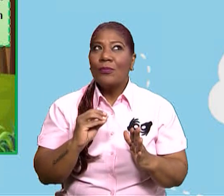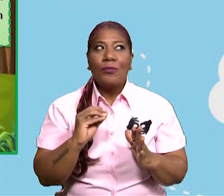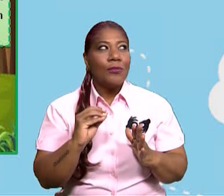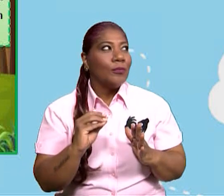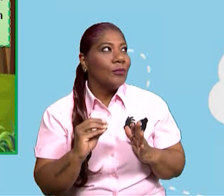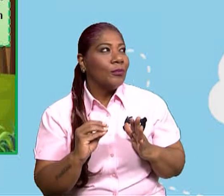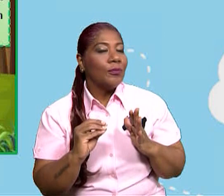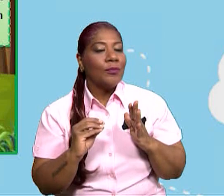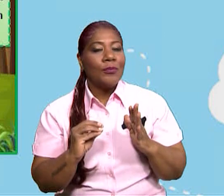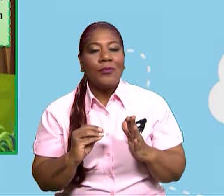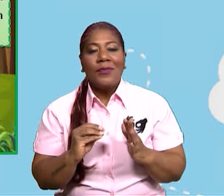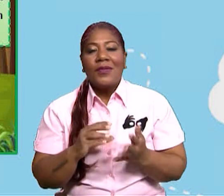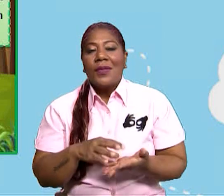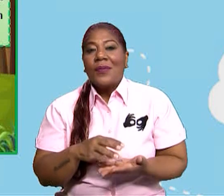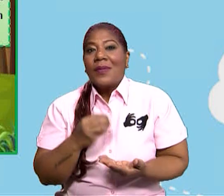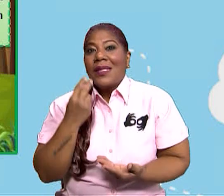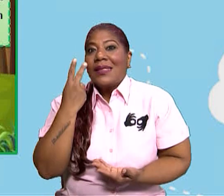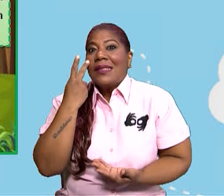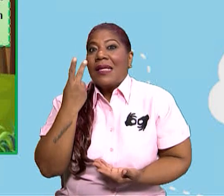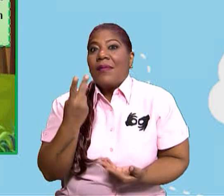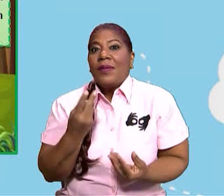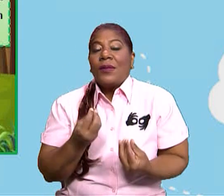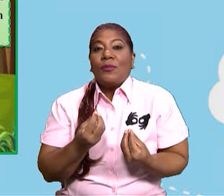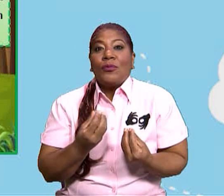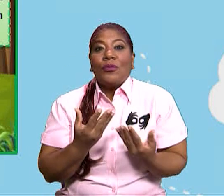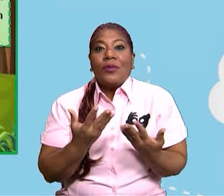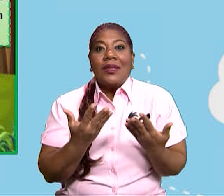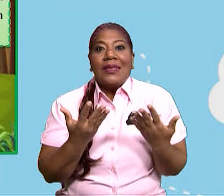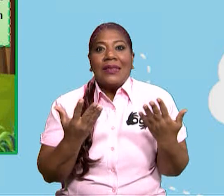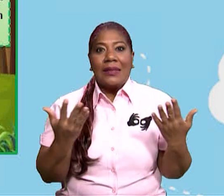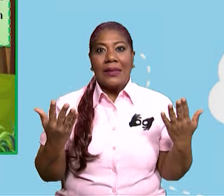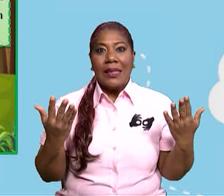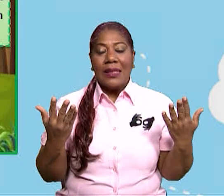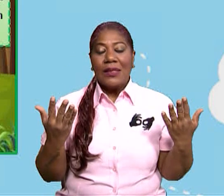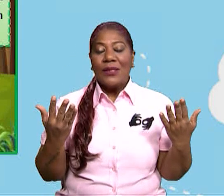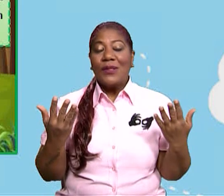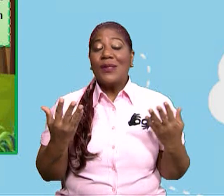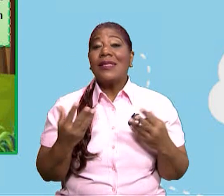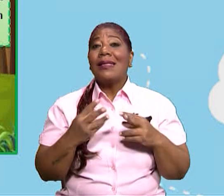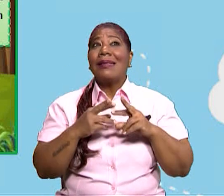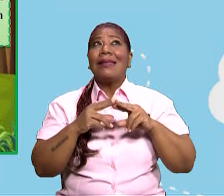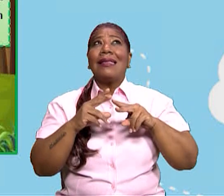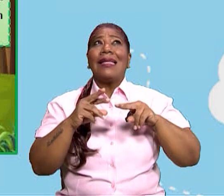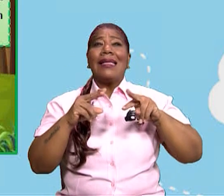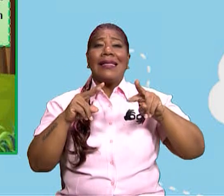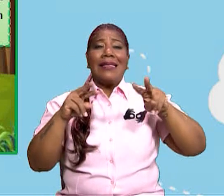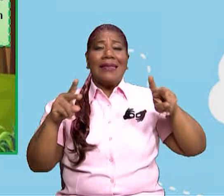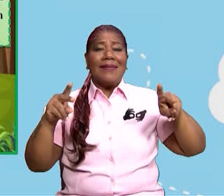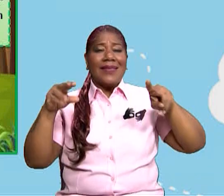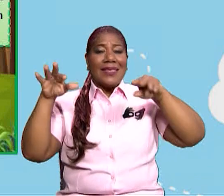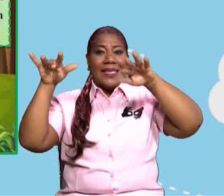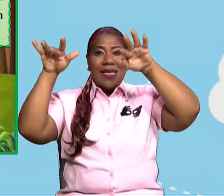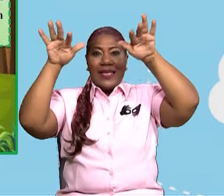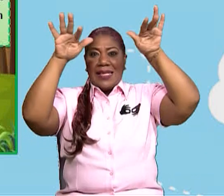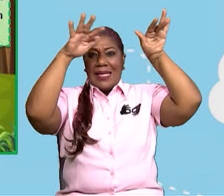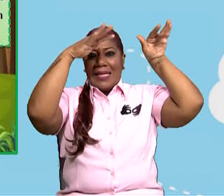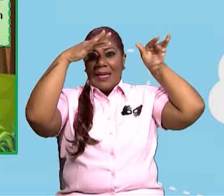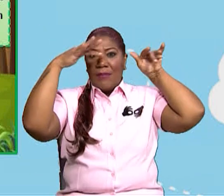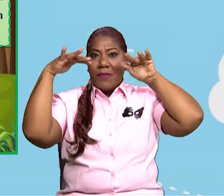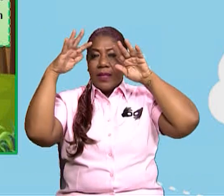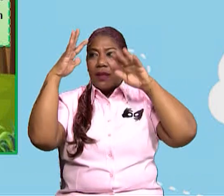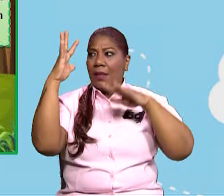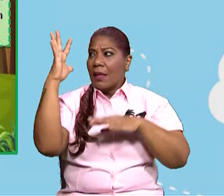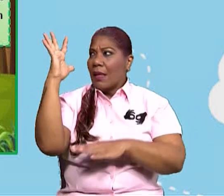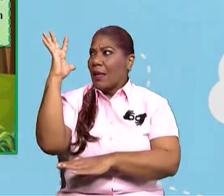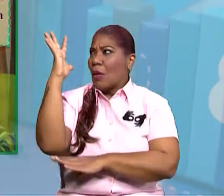las formas y tamaños de las hojas, la gran biodiversidad. No hay un árbol igual al